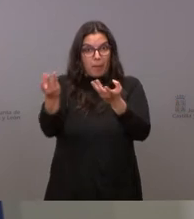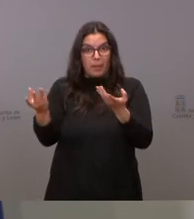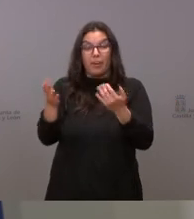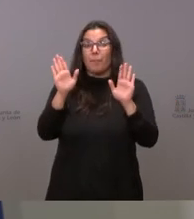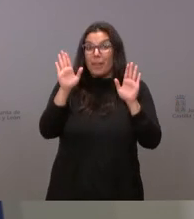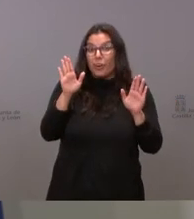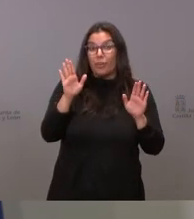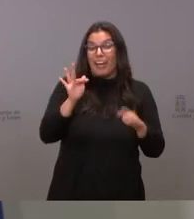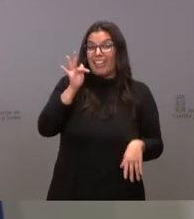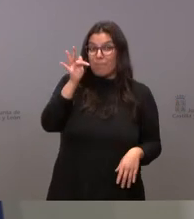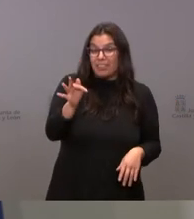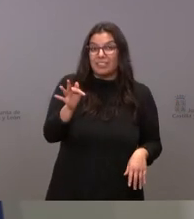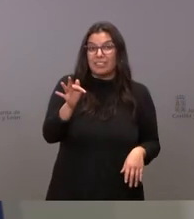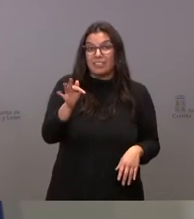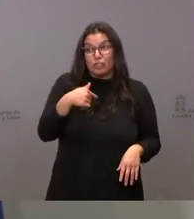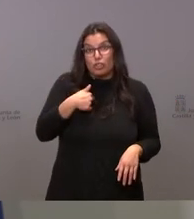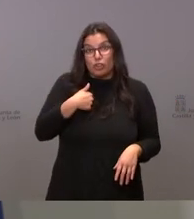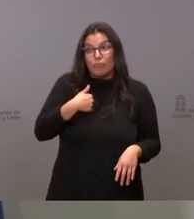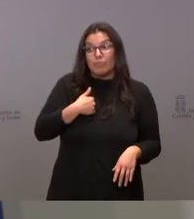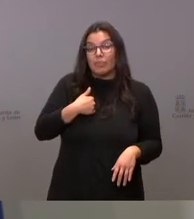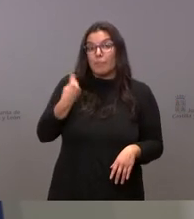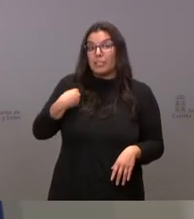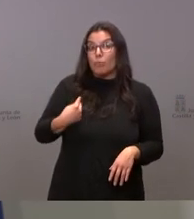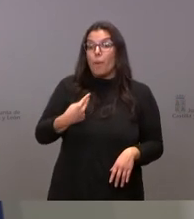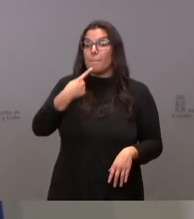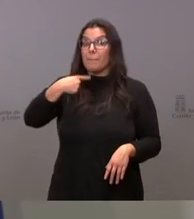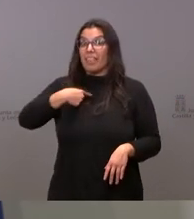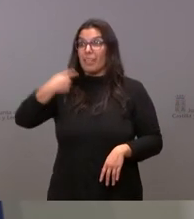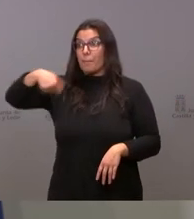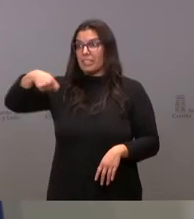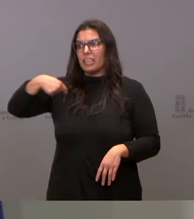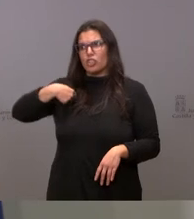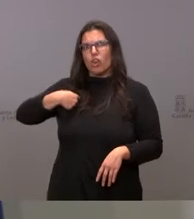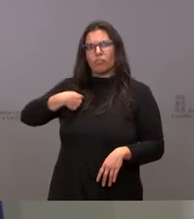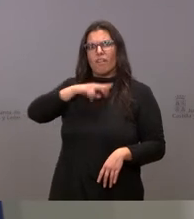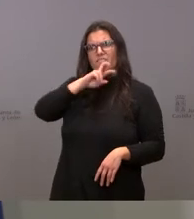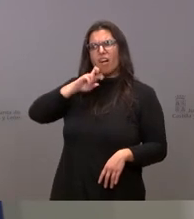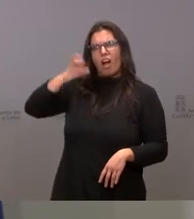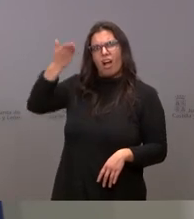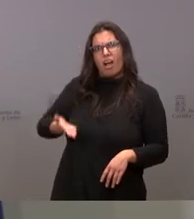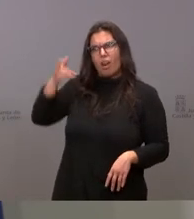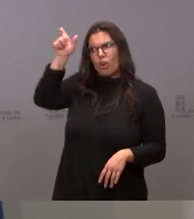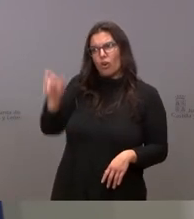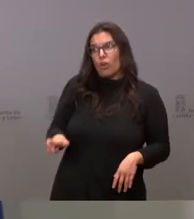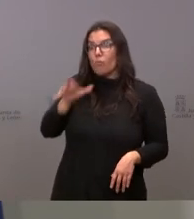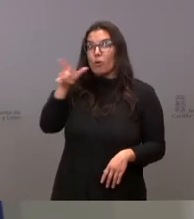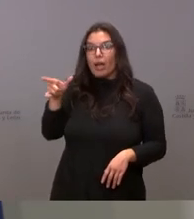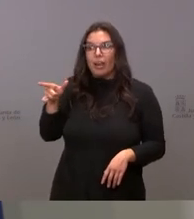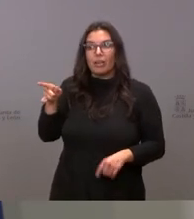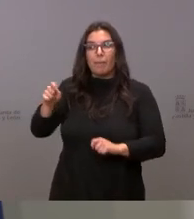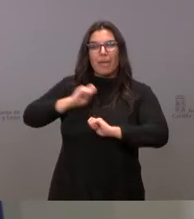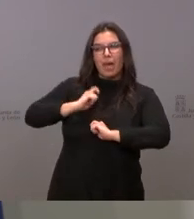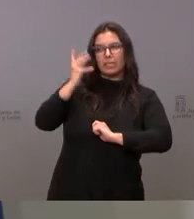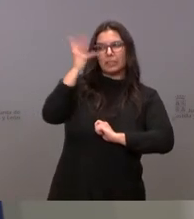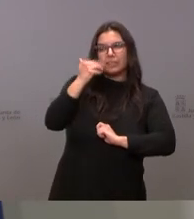perdóname que yo le dé valor a la palabra del presidente porque es que no me ha dado ningún motivo para que no